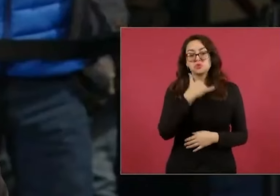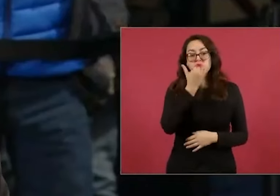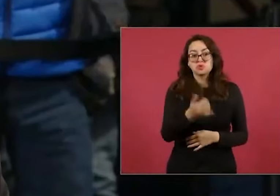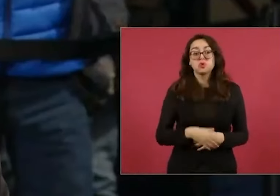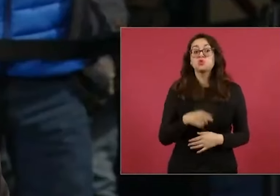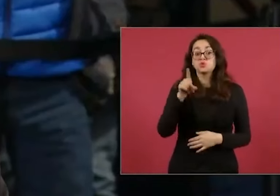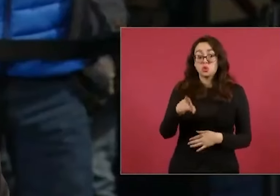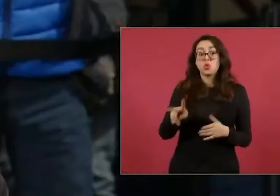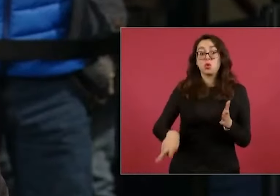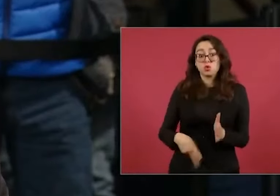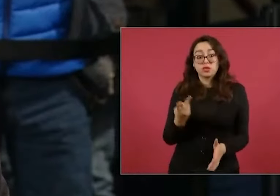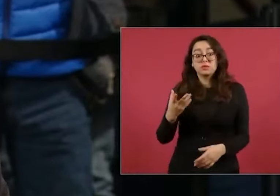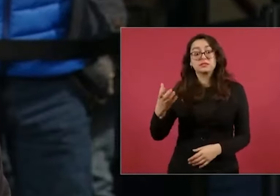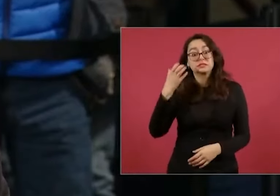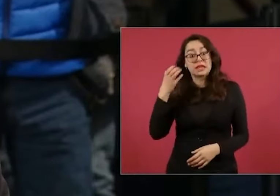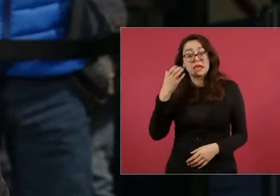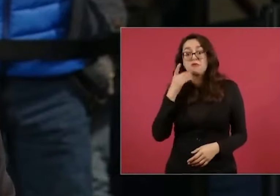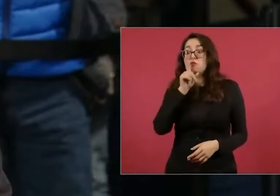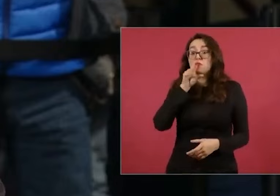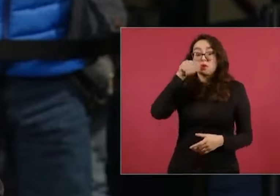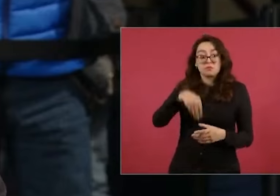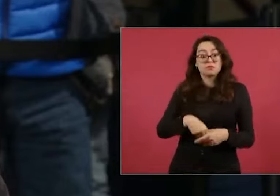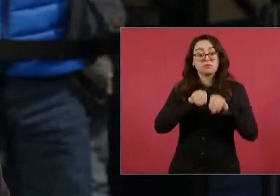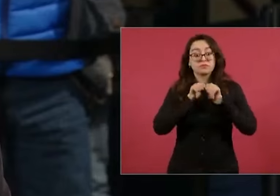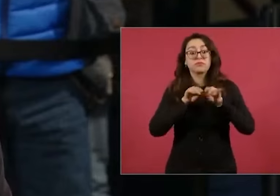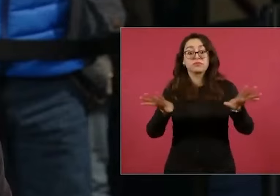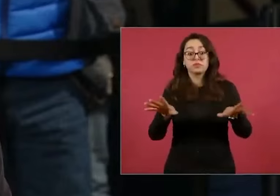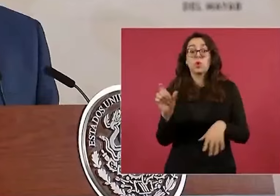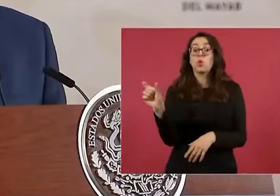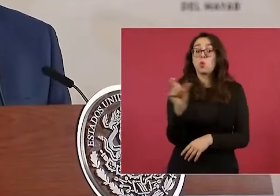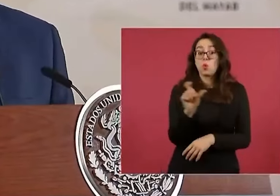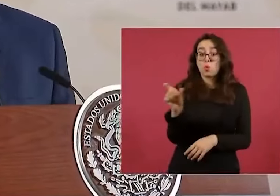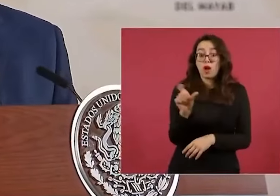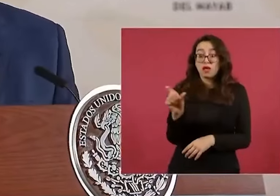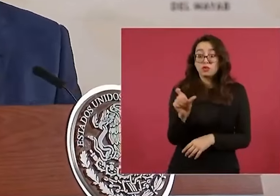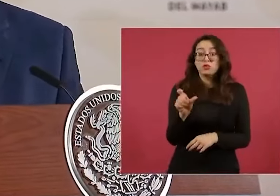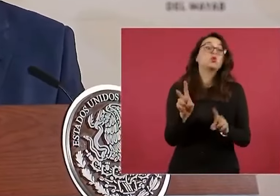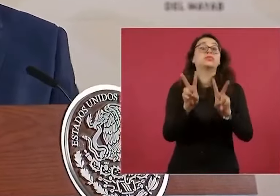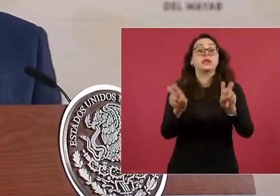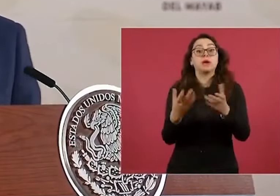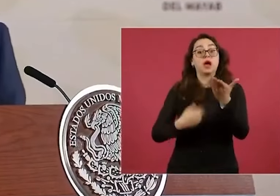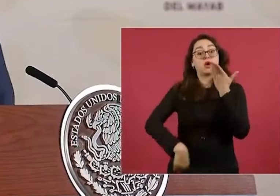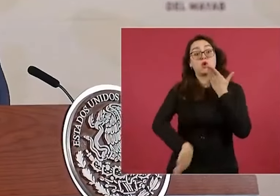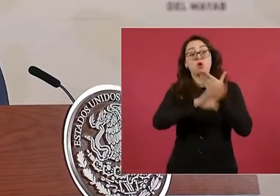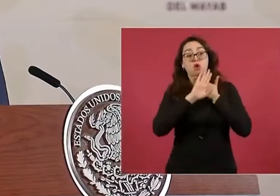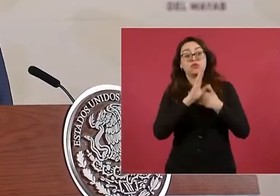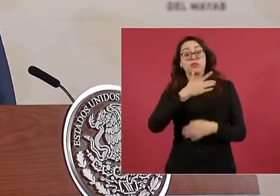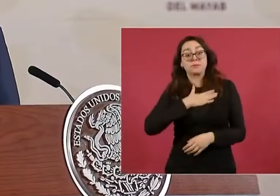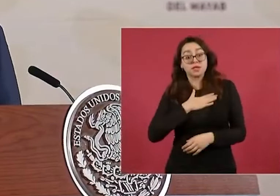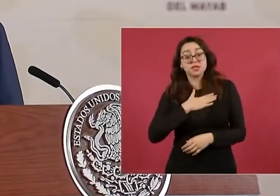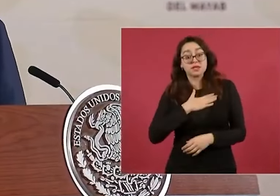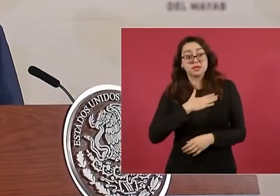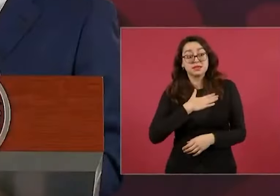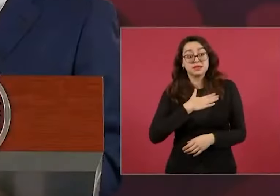presentar un teléfono privado de uno de los otros? Claro, cuando se trata de un asunto en